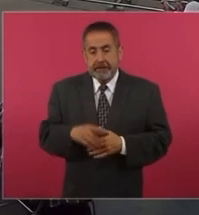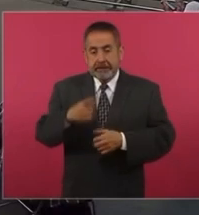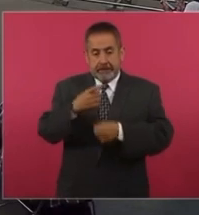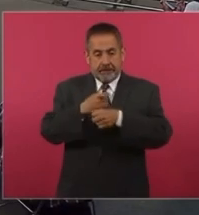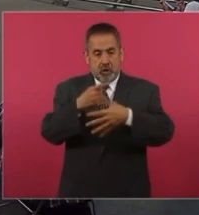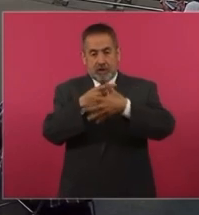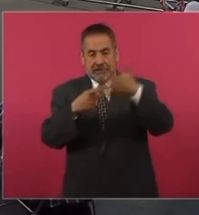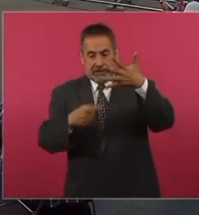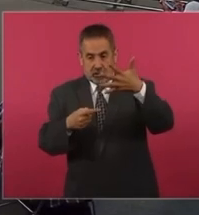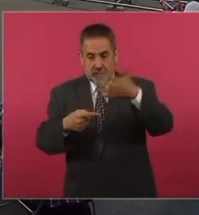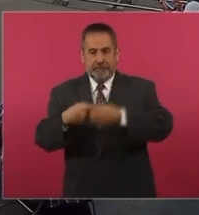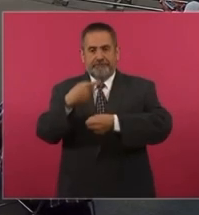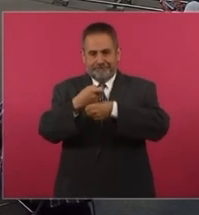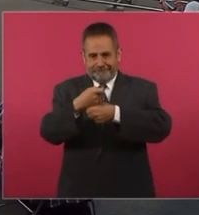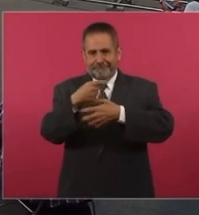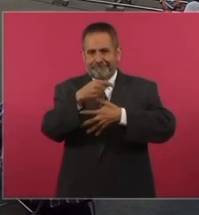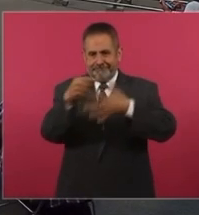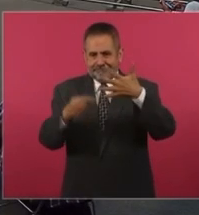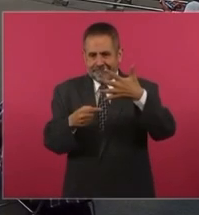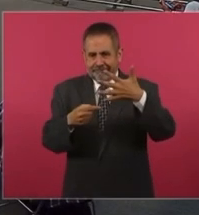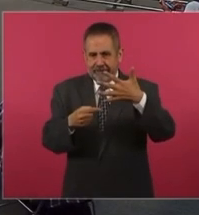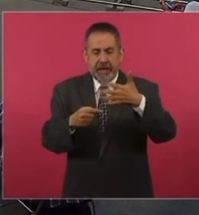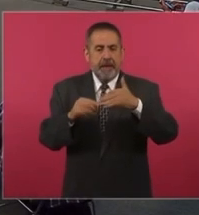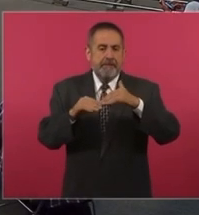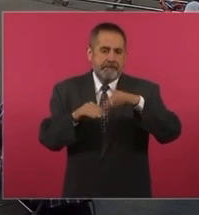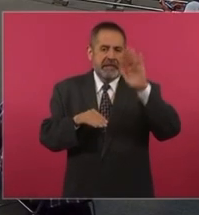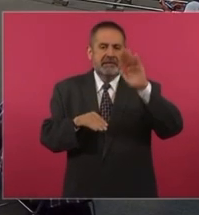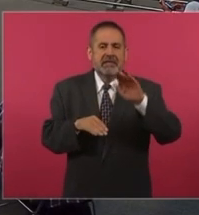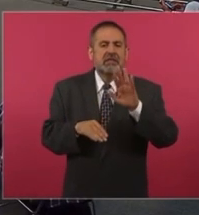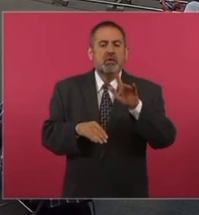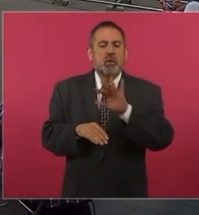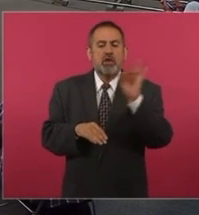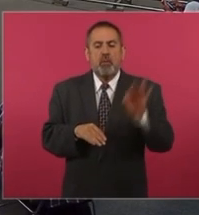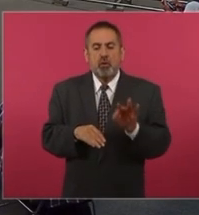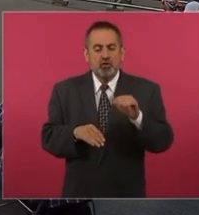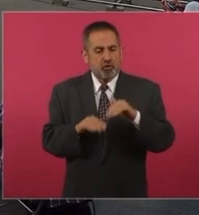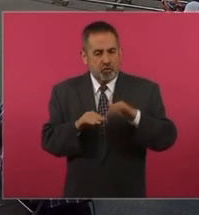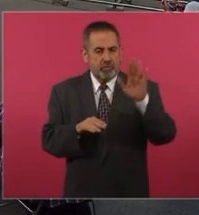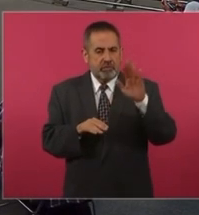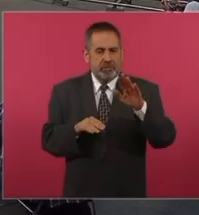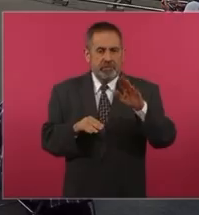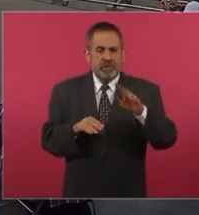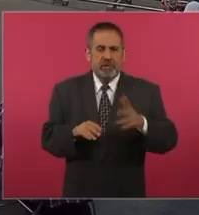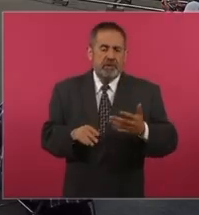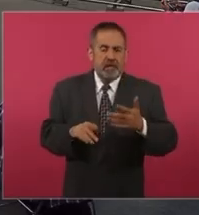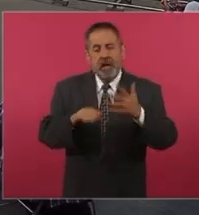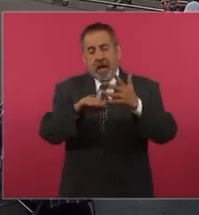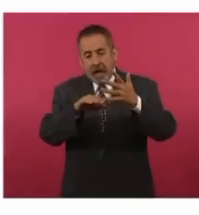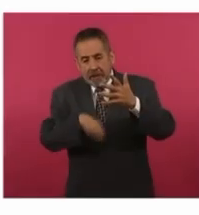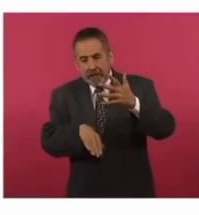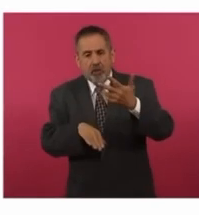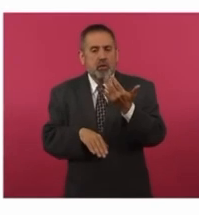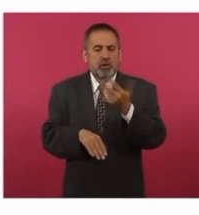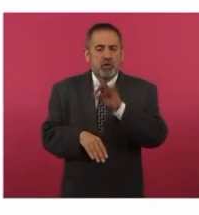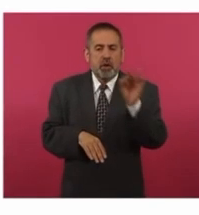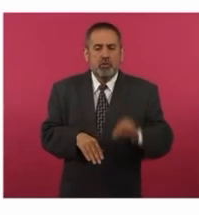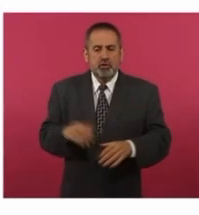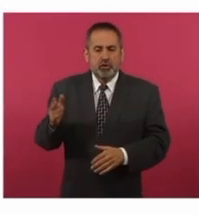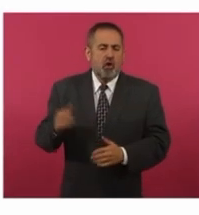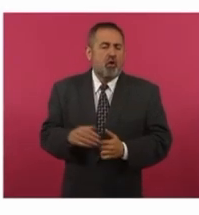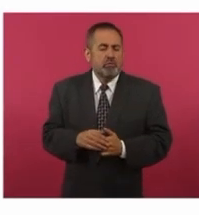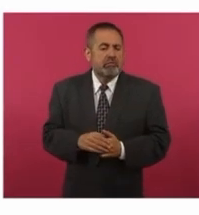primeros cinco mandatarios que tienen, digamos, más arriba del 50 por ciento de aprobación de sus ciudadanos. Por abajo del 50 por ciento